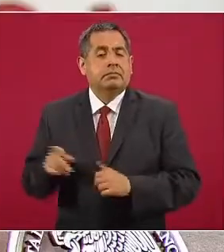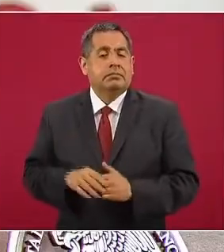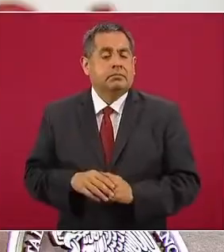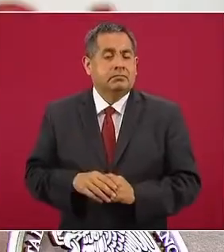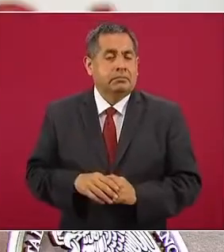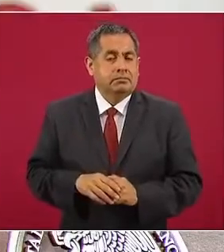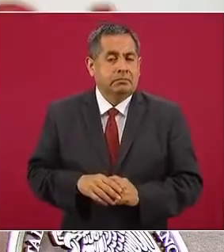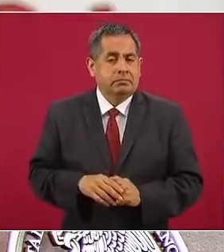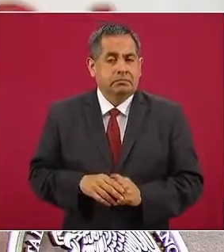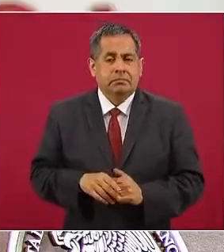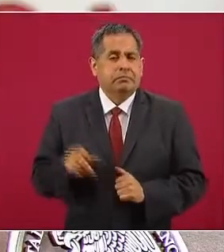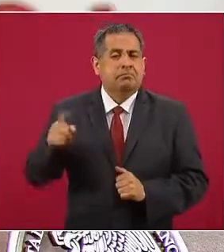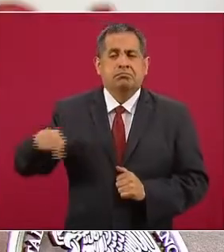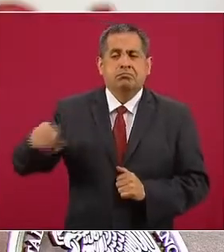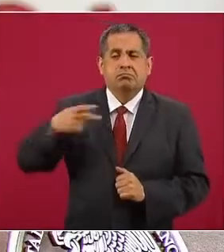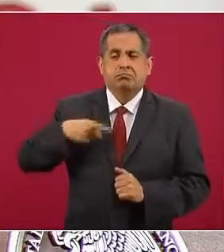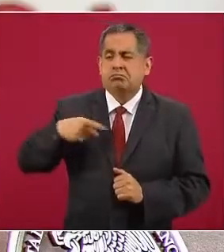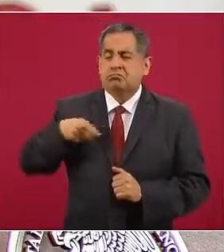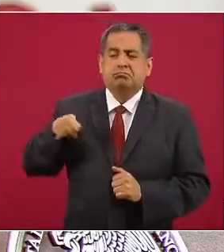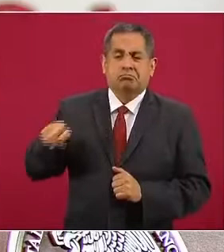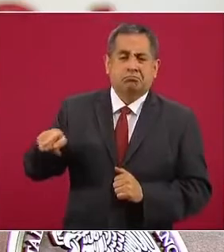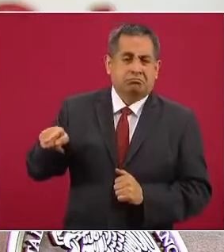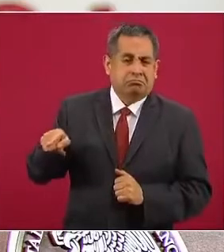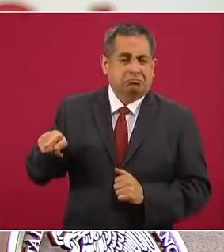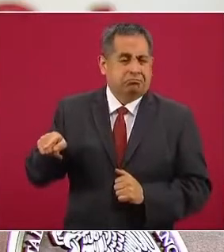es una gente muy